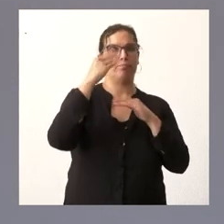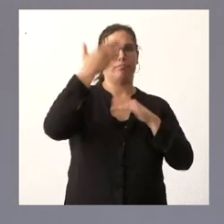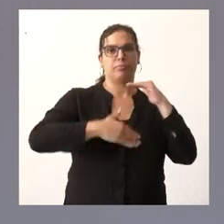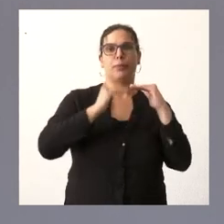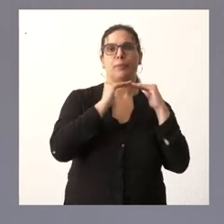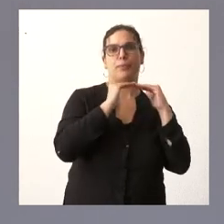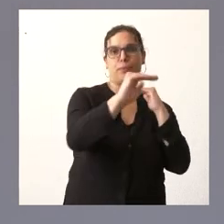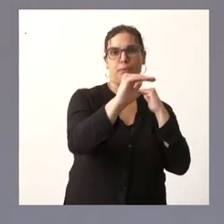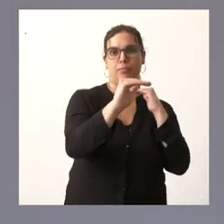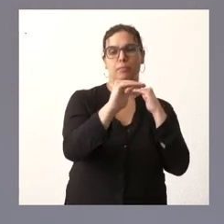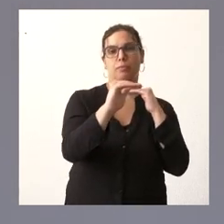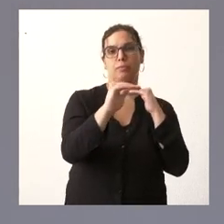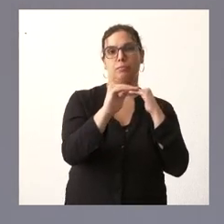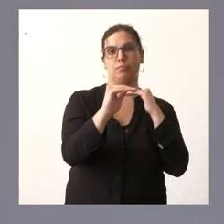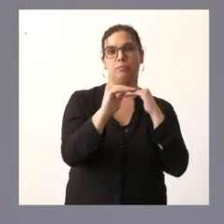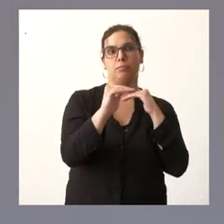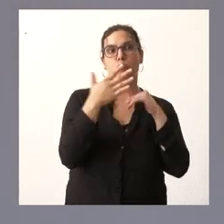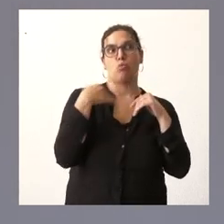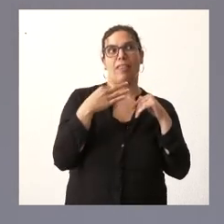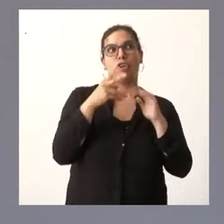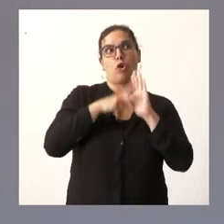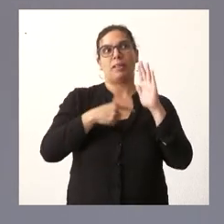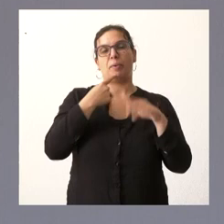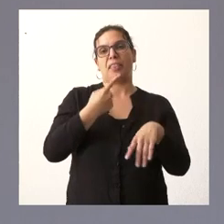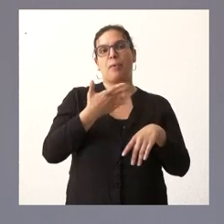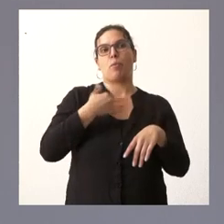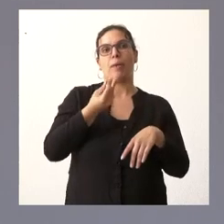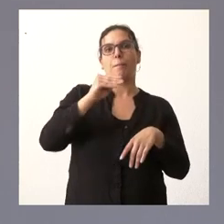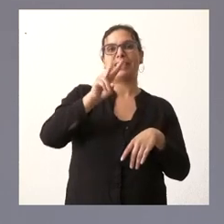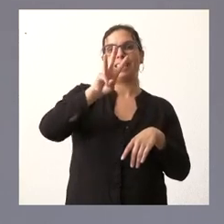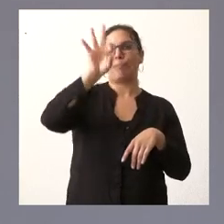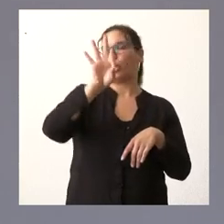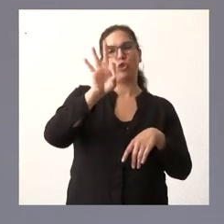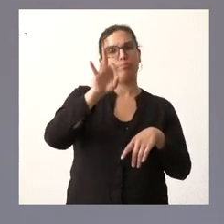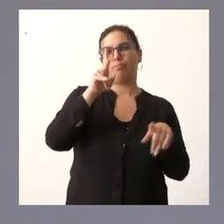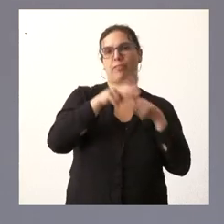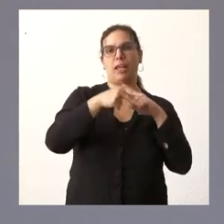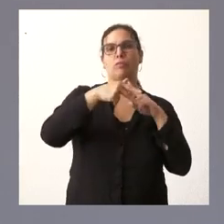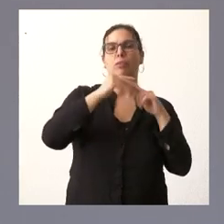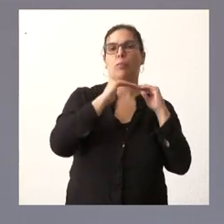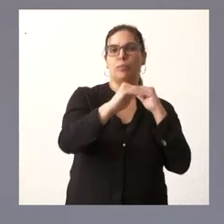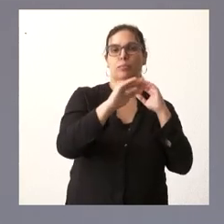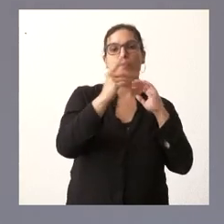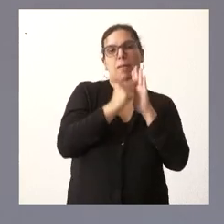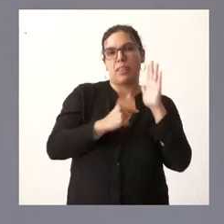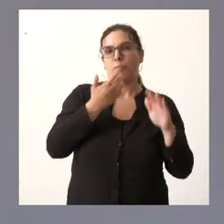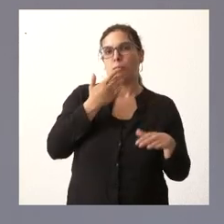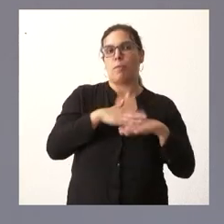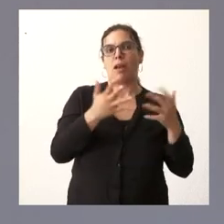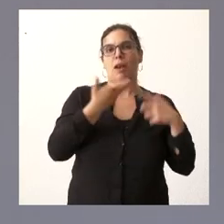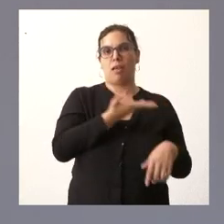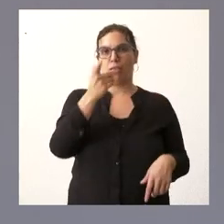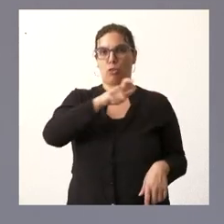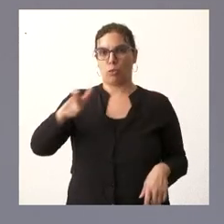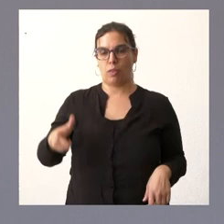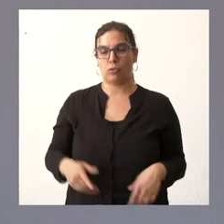según la normativa algo más del 3% y por tanto un beneficio para el conjunto de los ciudadanos en las medidas que tomado la junta de Castilla y León que no solamente está